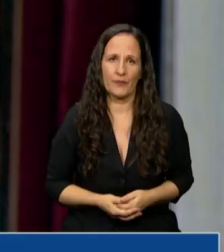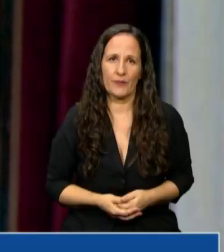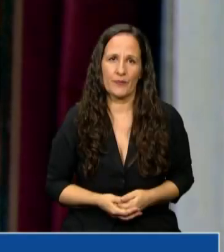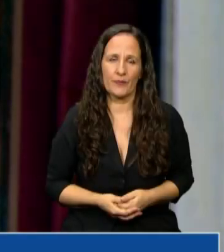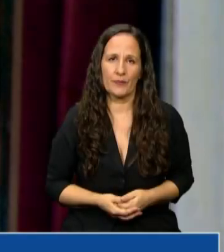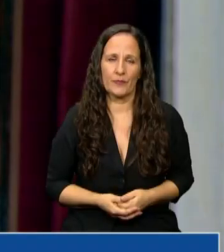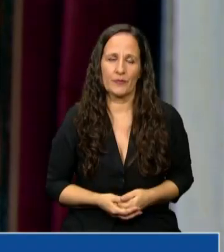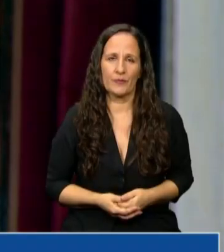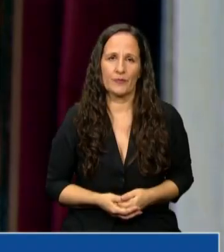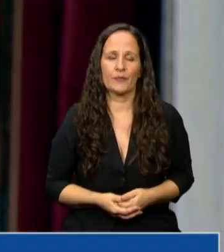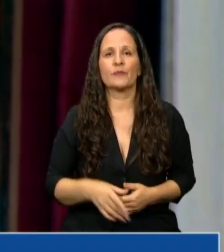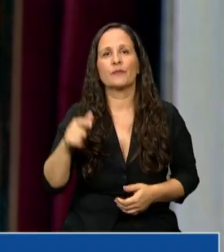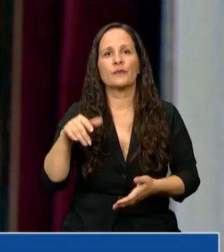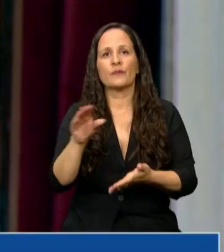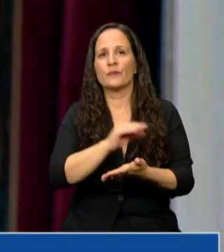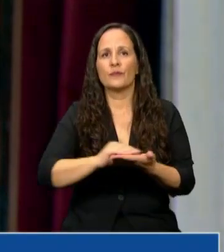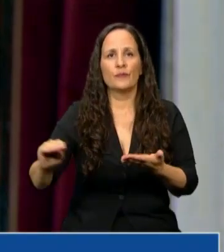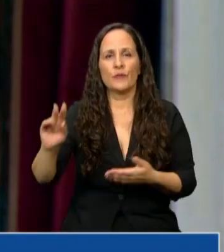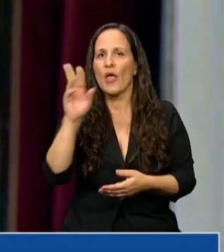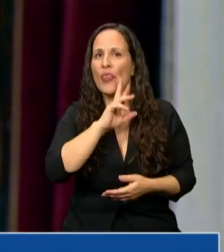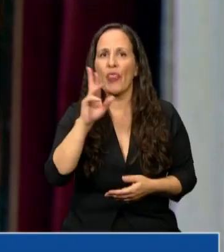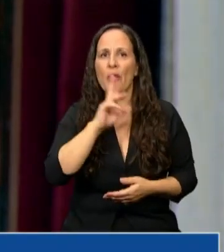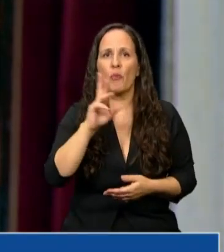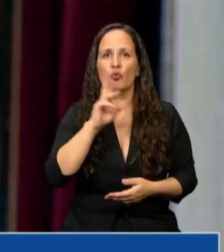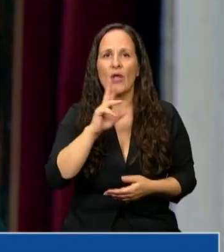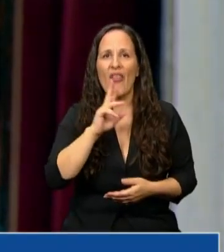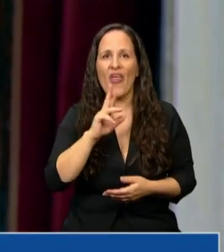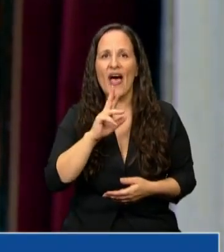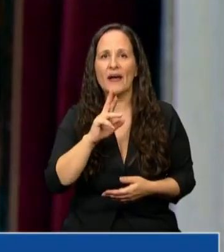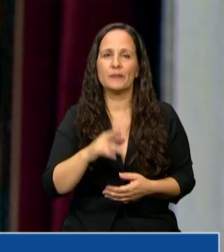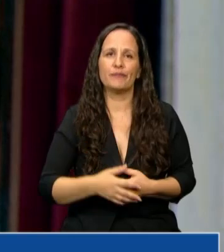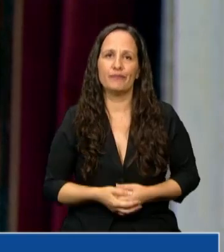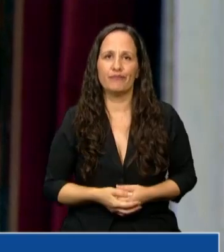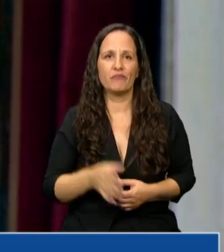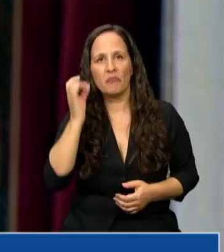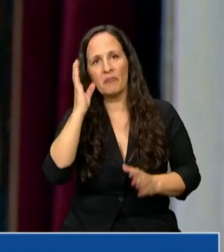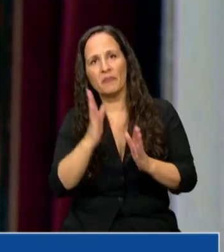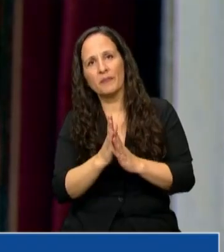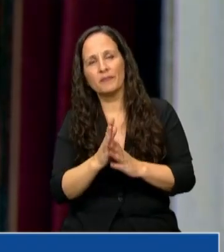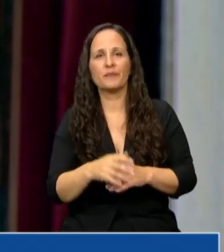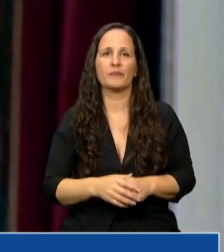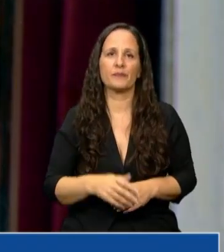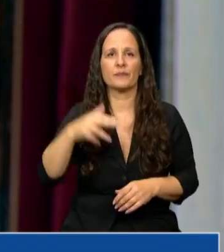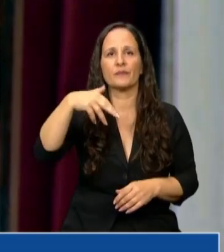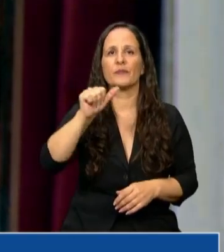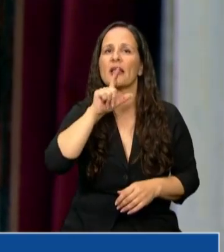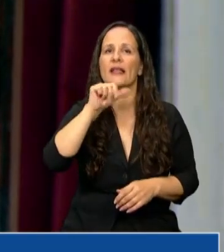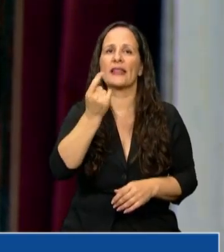Tiene la palabra la diputada Natalia Sauto.